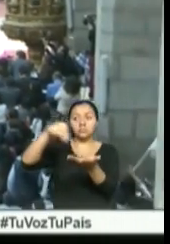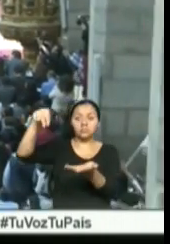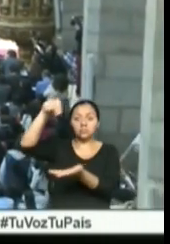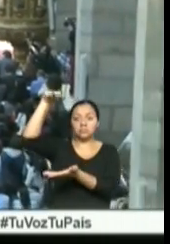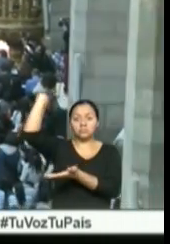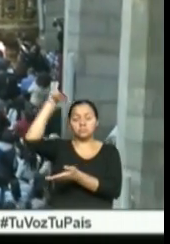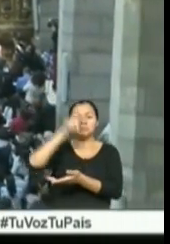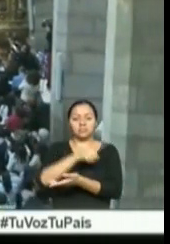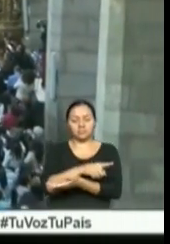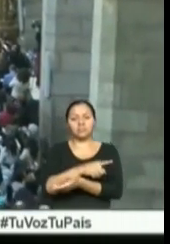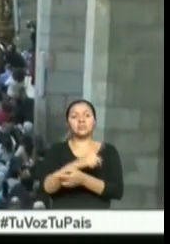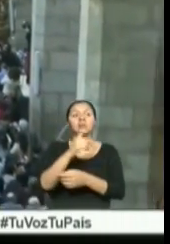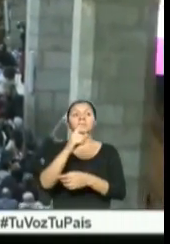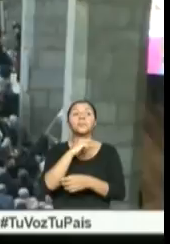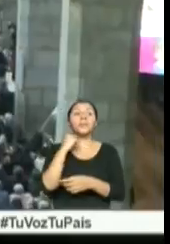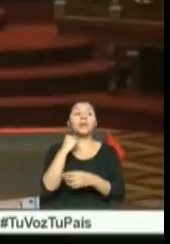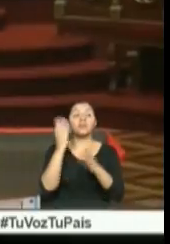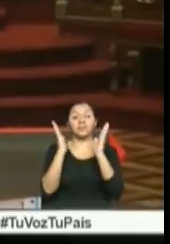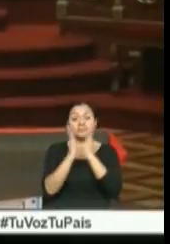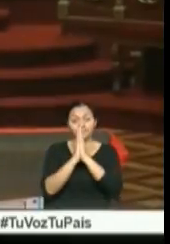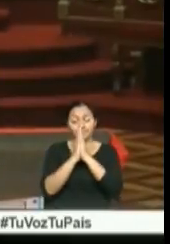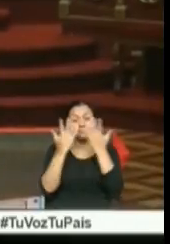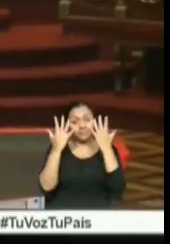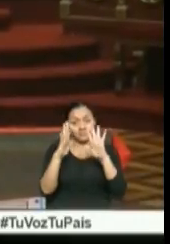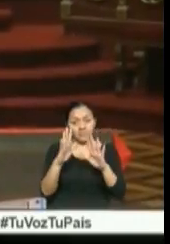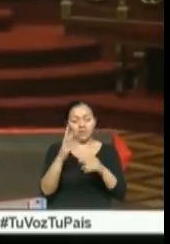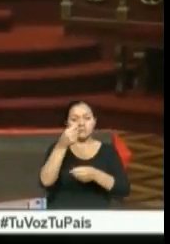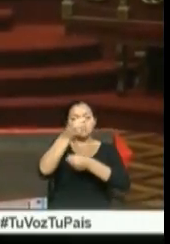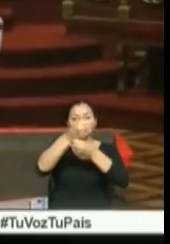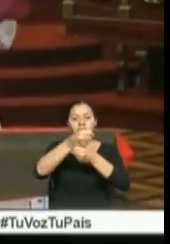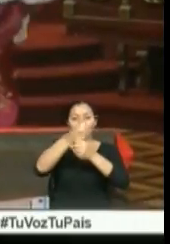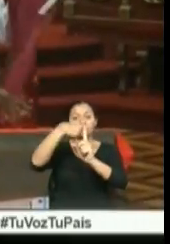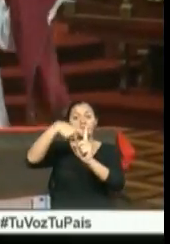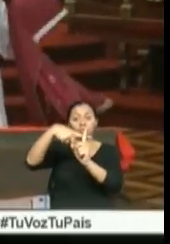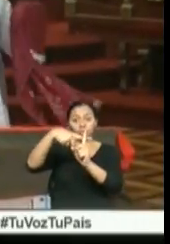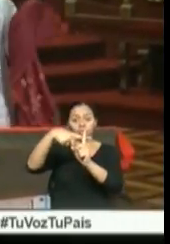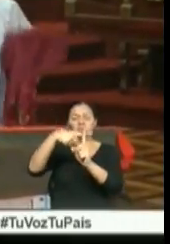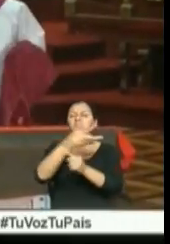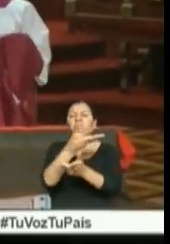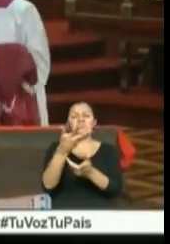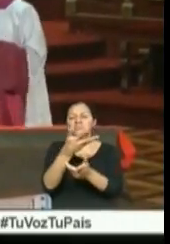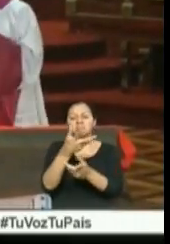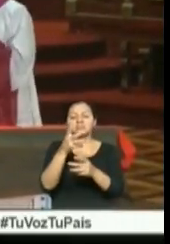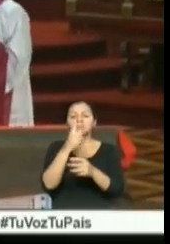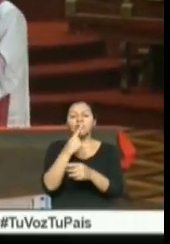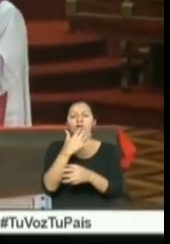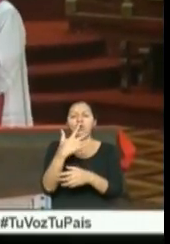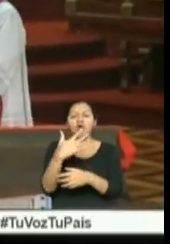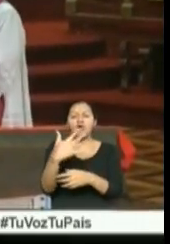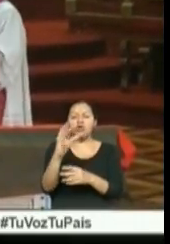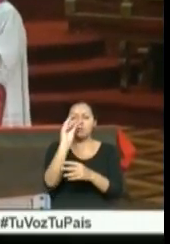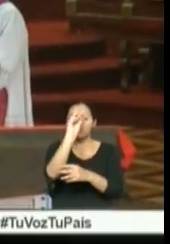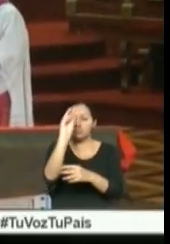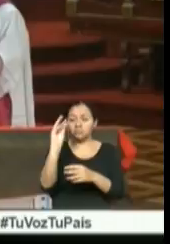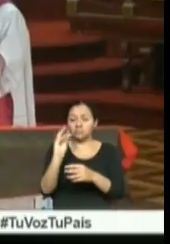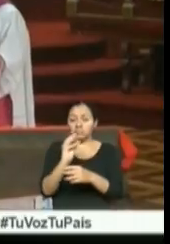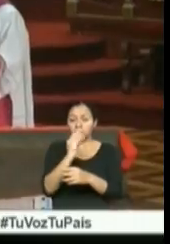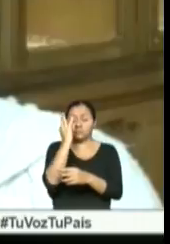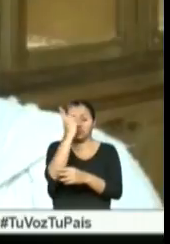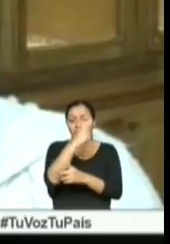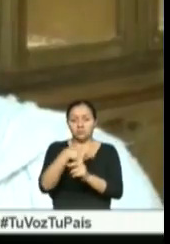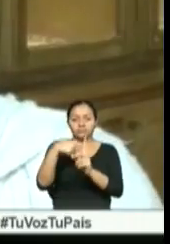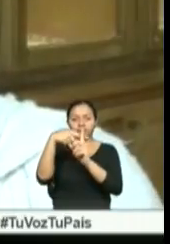Finalmente el sacerdote toma en sus manos la Cruz del Cristianismo, que es una reliquia de oro y piedras preciosas.